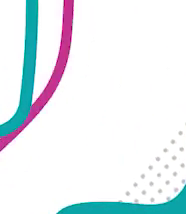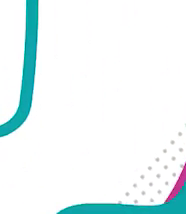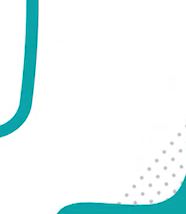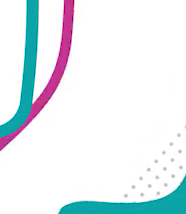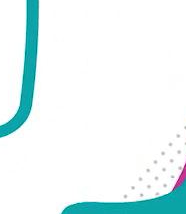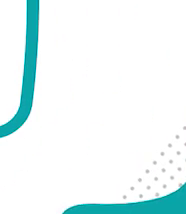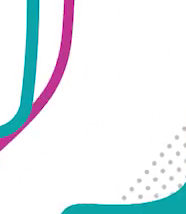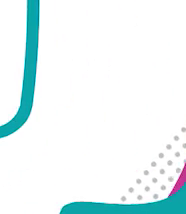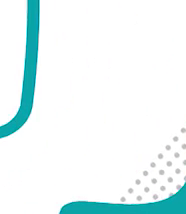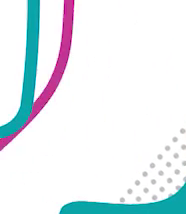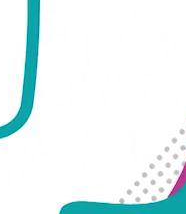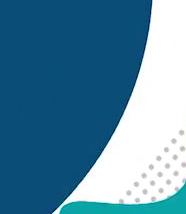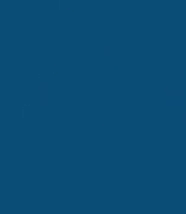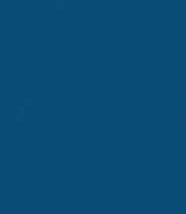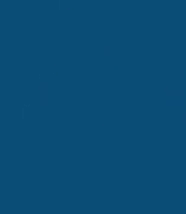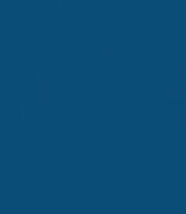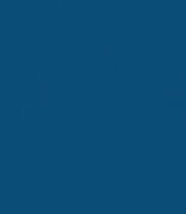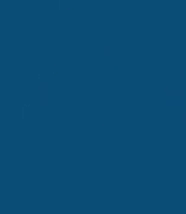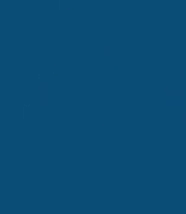Aprende en.ępda.